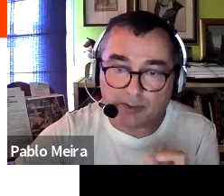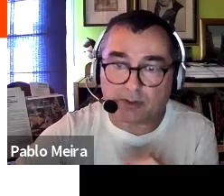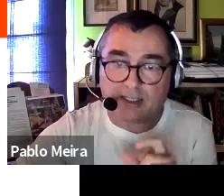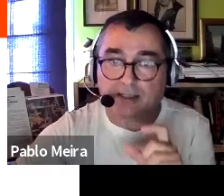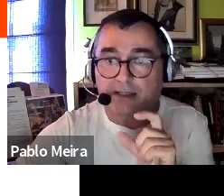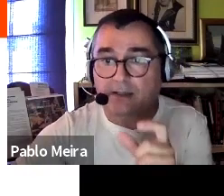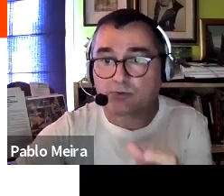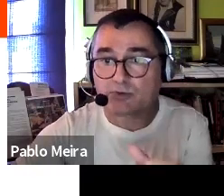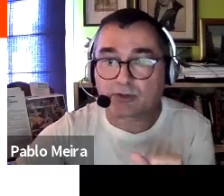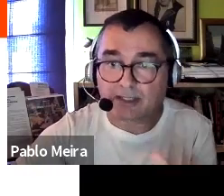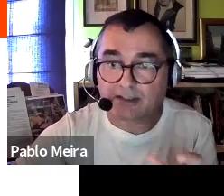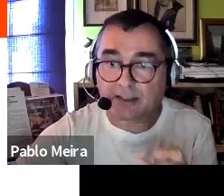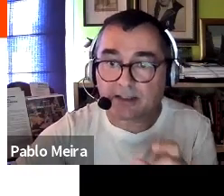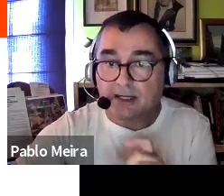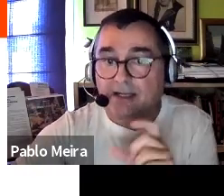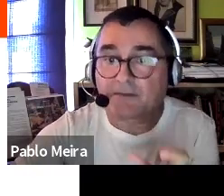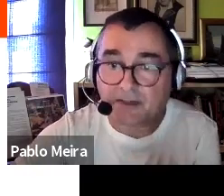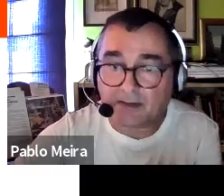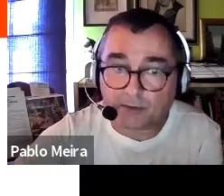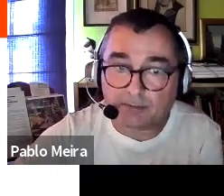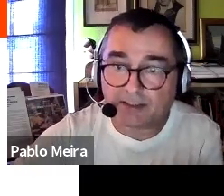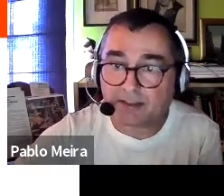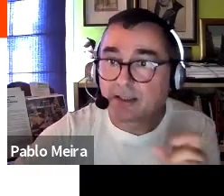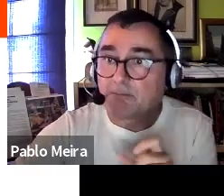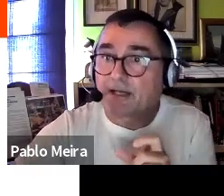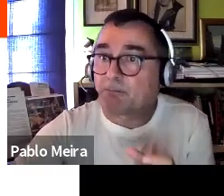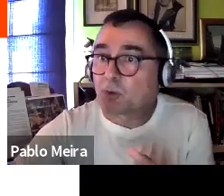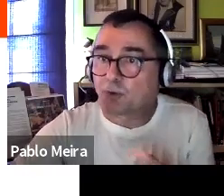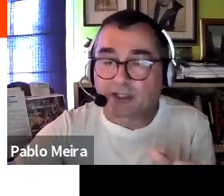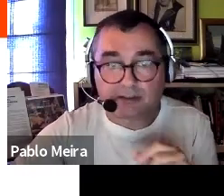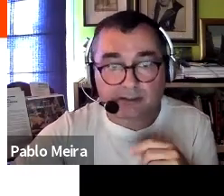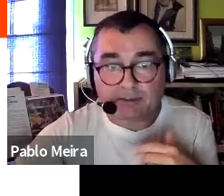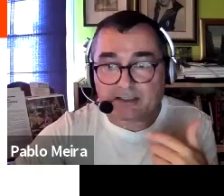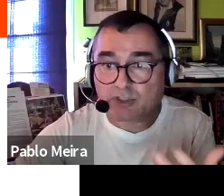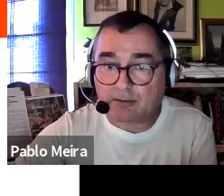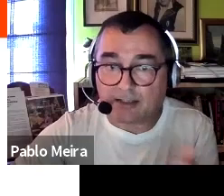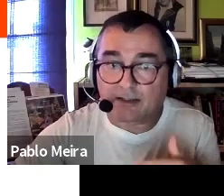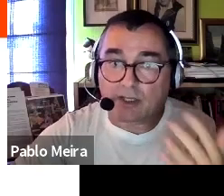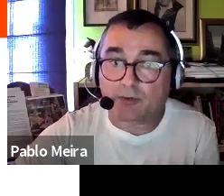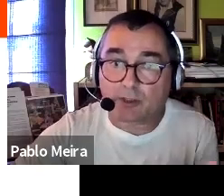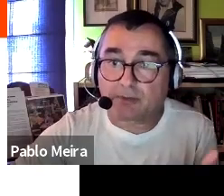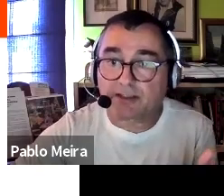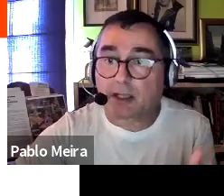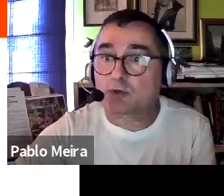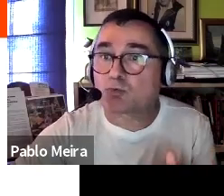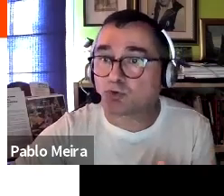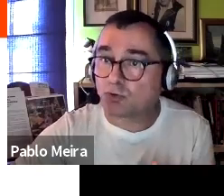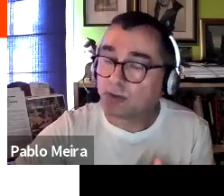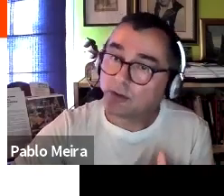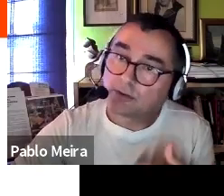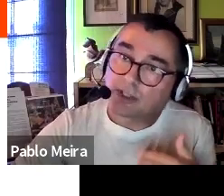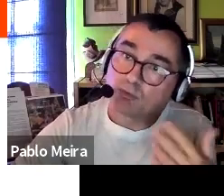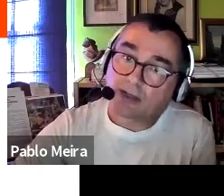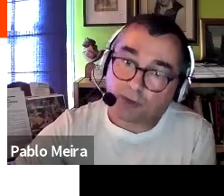uso en este momento, a la cuestión climática, a la fertilización climática, para proponer que pasemos a hablar de educación climática e